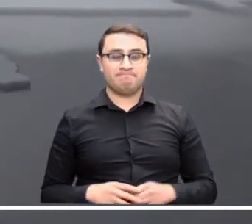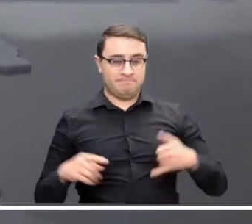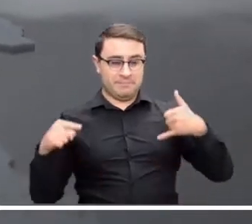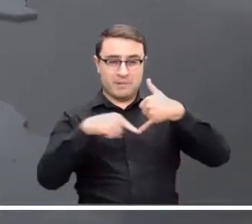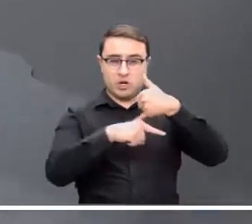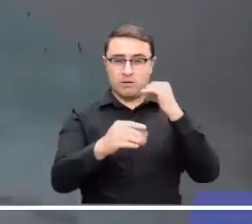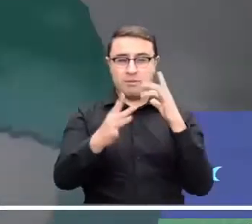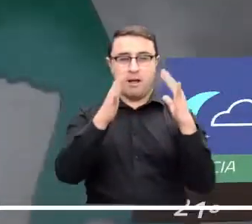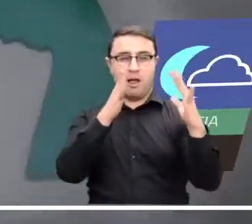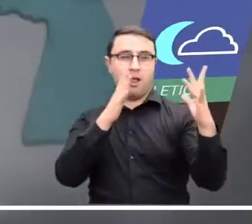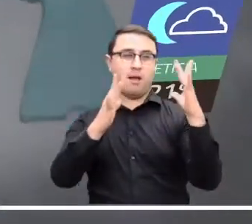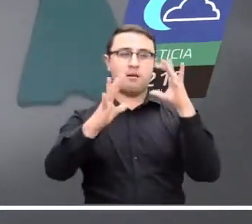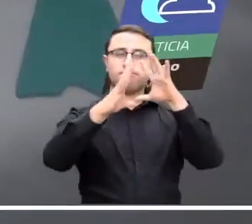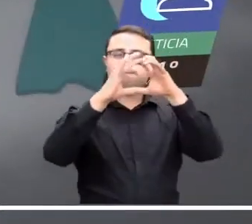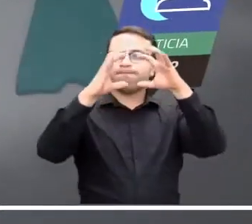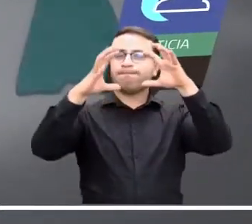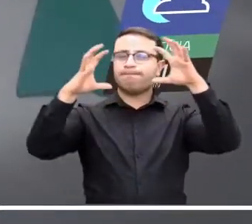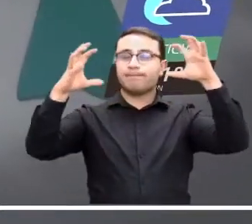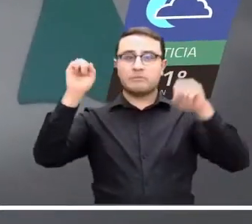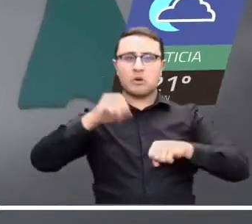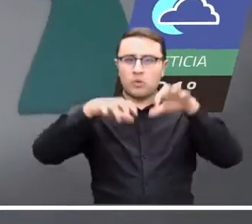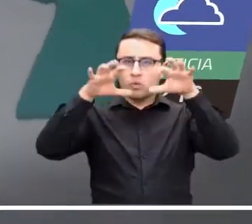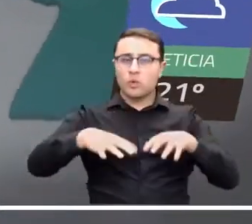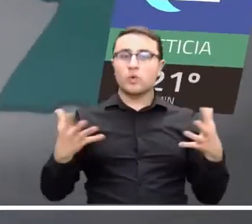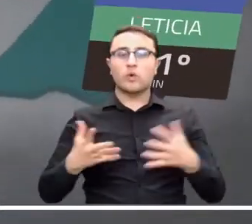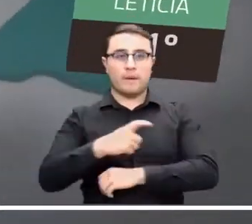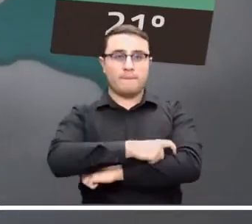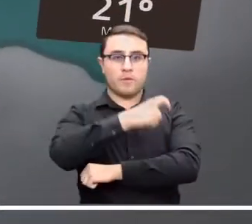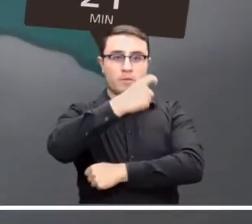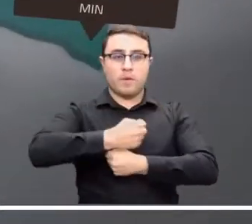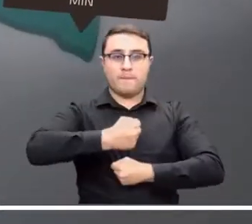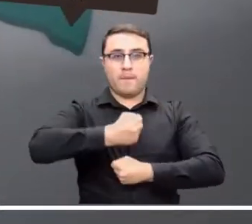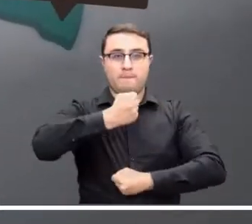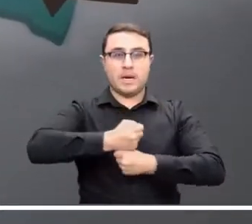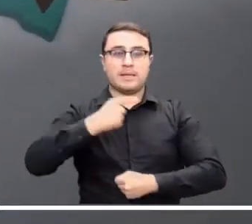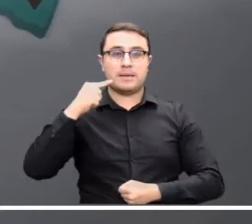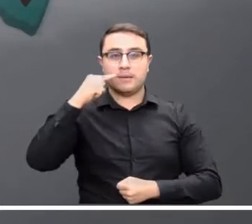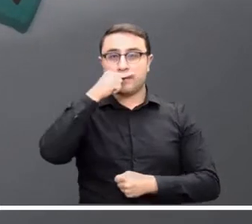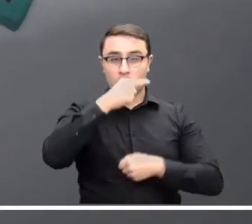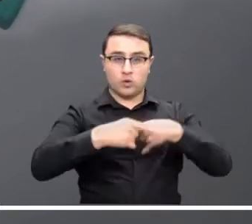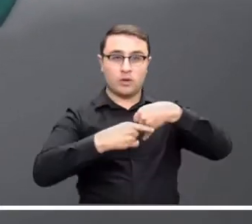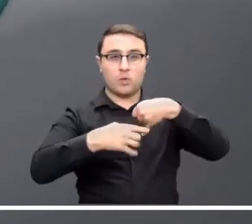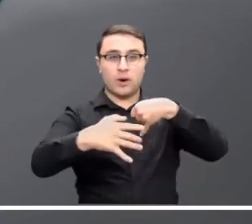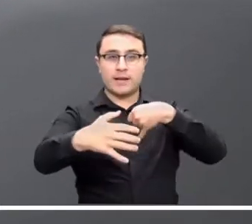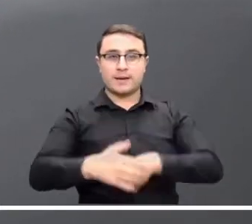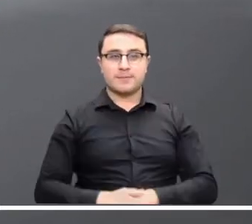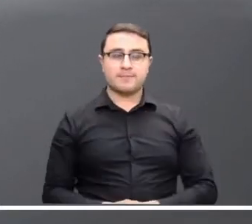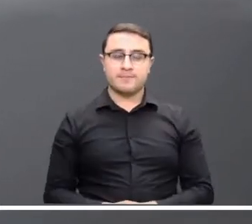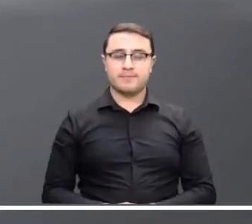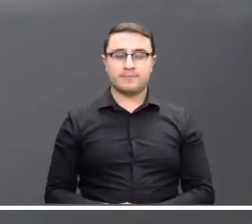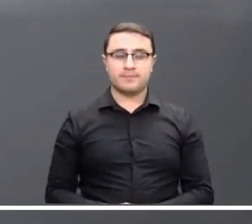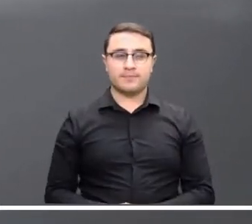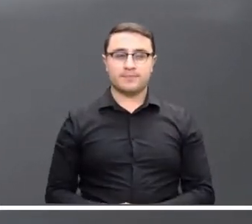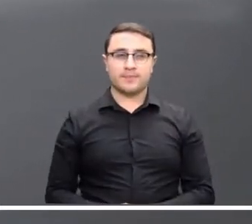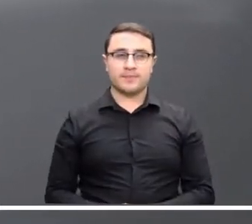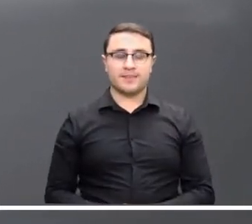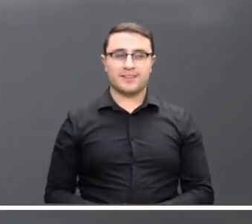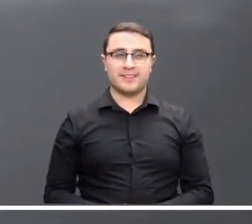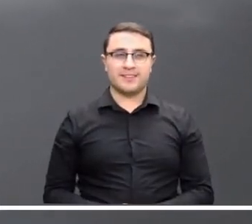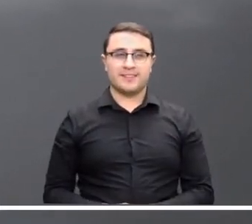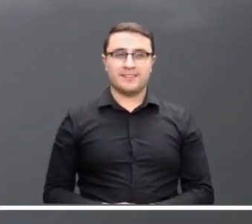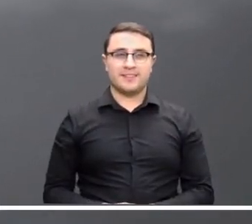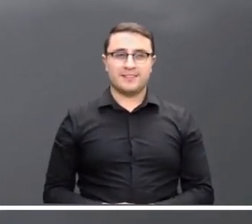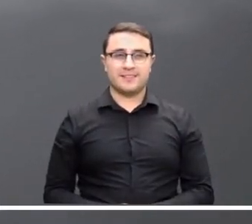Siguen las densas nubes dominando el paisaje selvático de la Amazonía, lo que podría provocar lluvias en Putumayo, Baupés, Amazonas y Guainía.